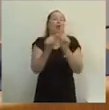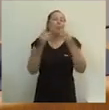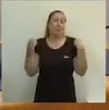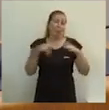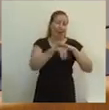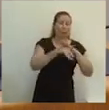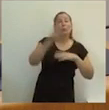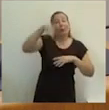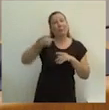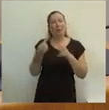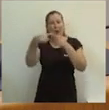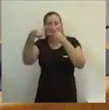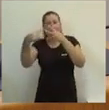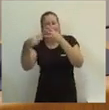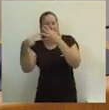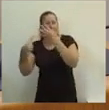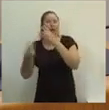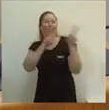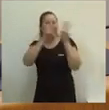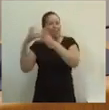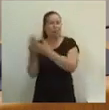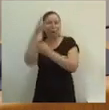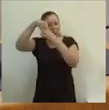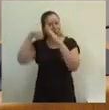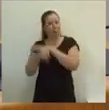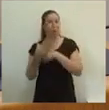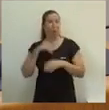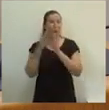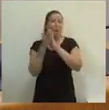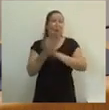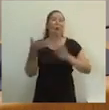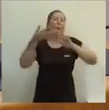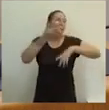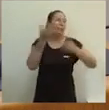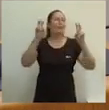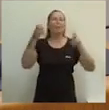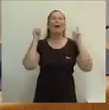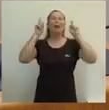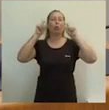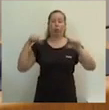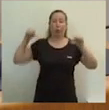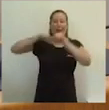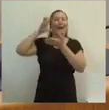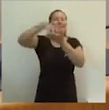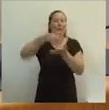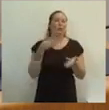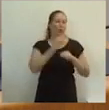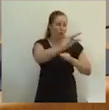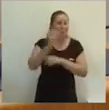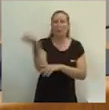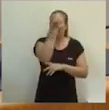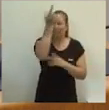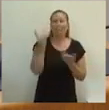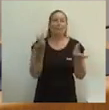Ahora, con la gestión de nuestra Consellería hay más profesores que nunca en el sistema educativo, más inversión en centros educativos que nunca, gratuidad de los libros de texto,